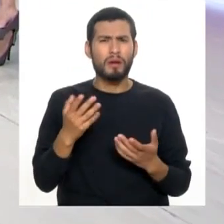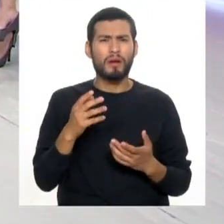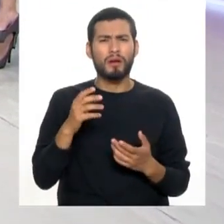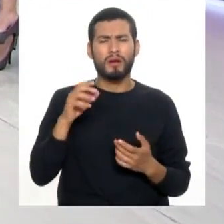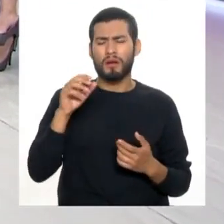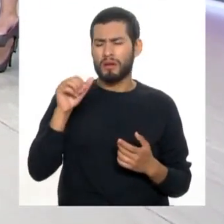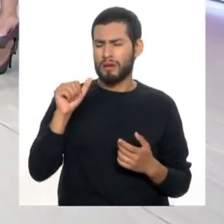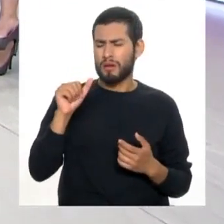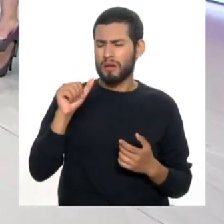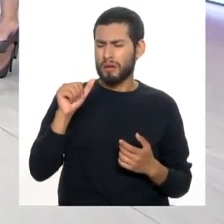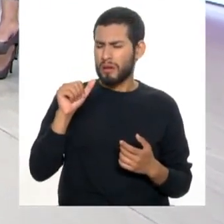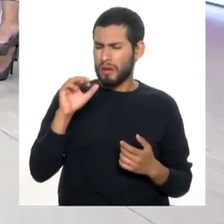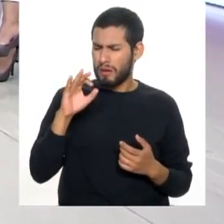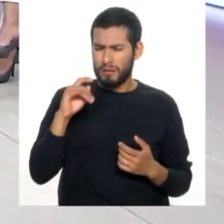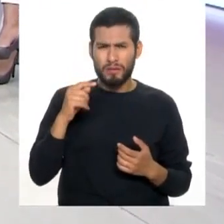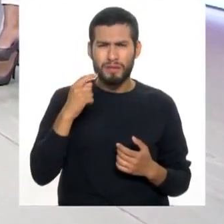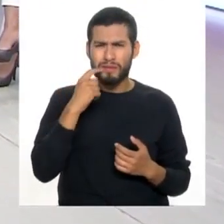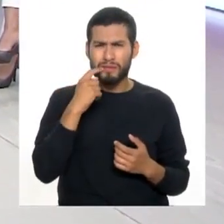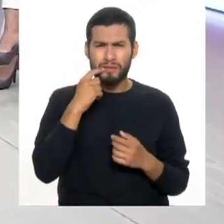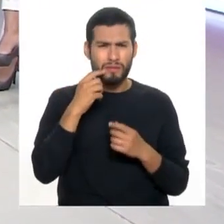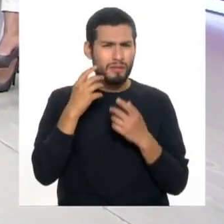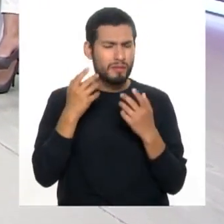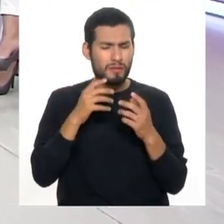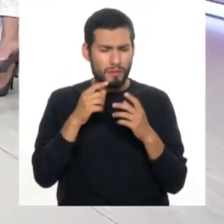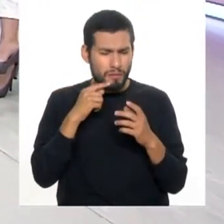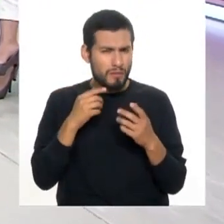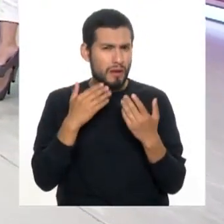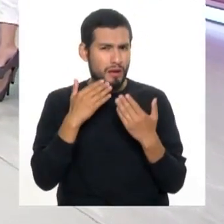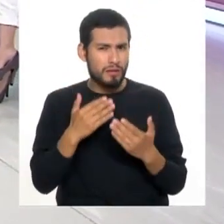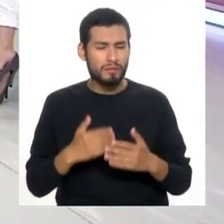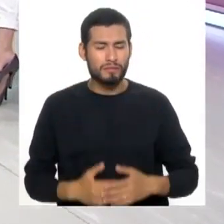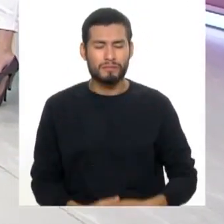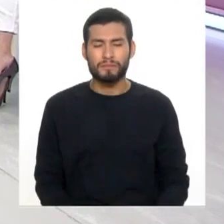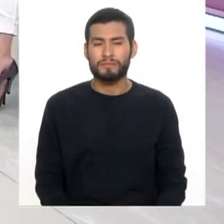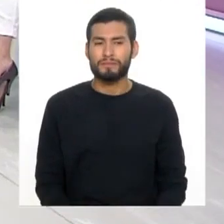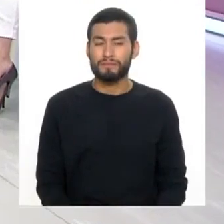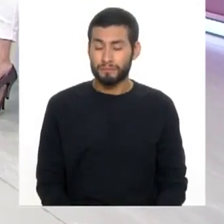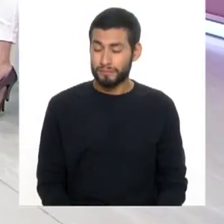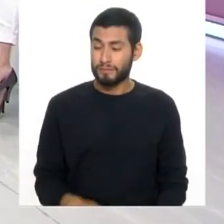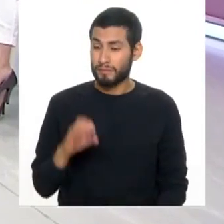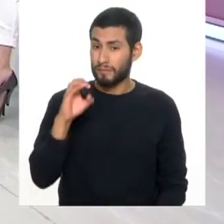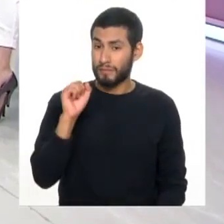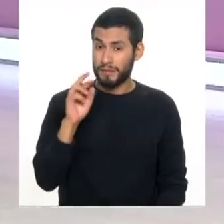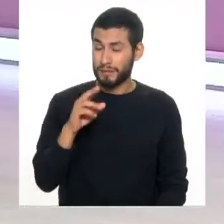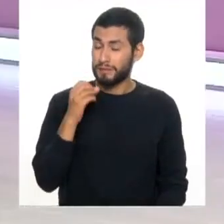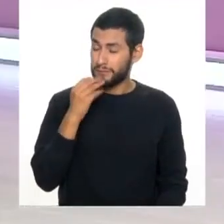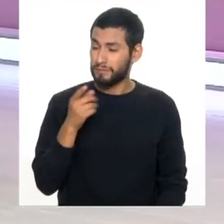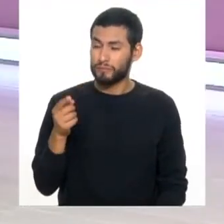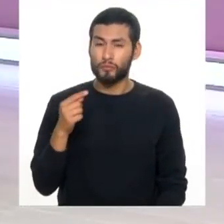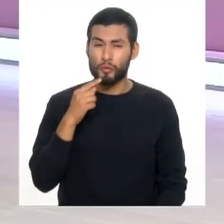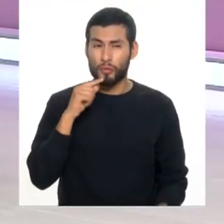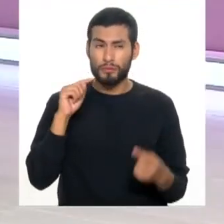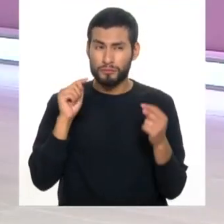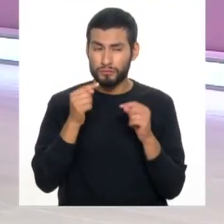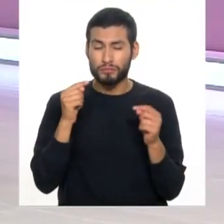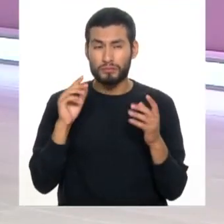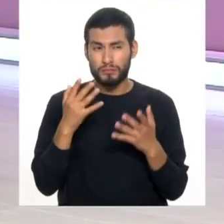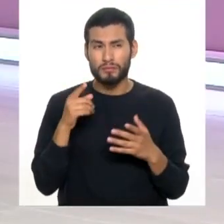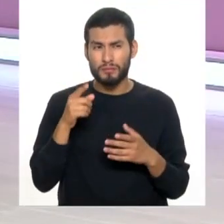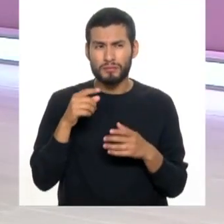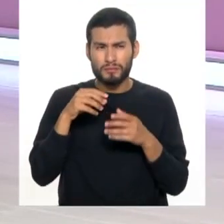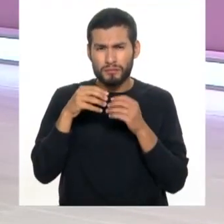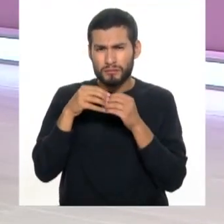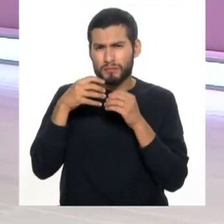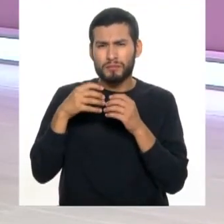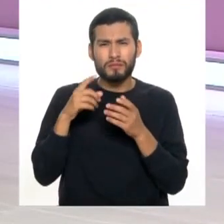afta, una cosita chiquita al lado del diente. Muchas gracias. Ok, mi querido César, muy amable. Le duele y aparentemente hay una